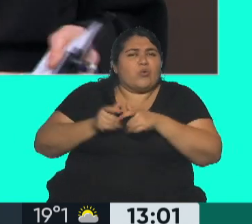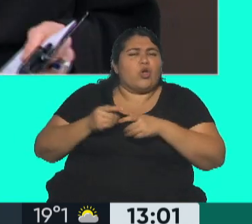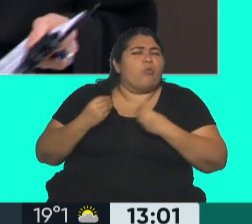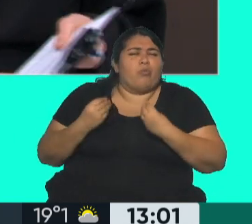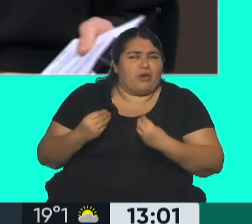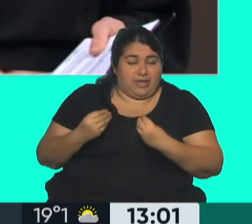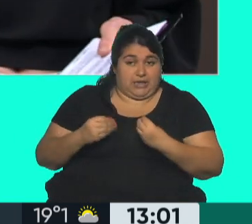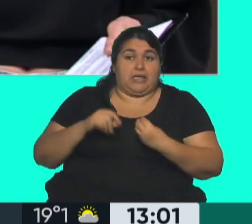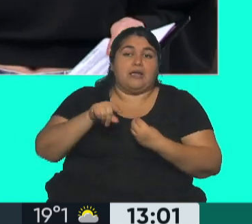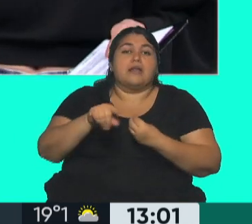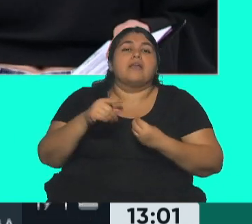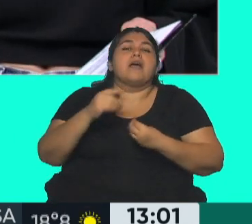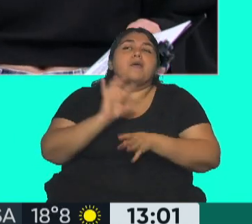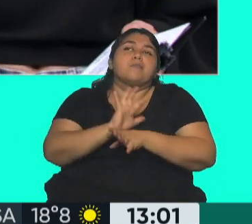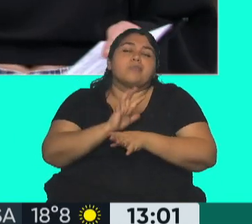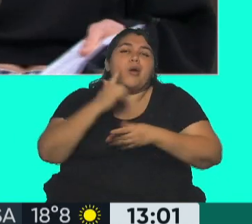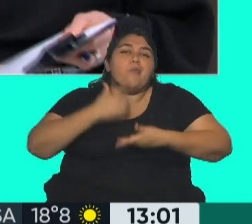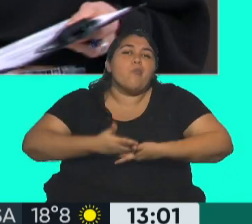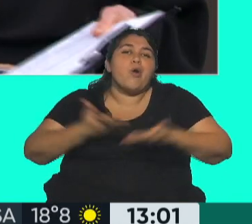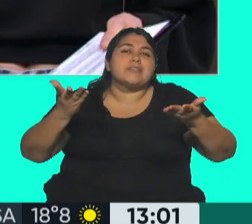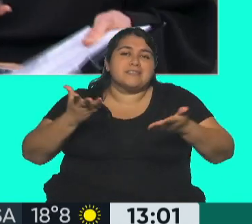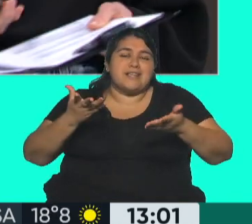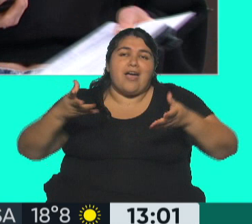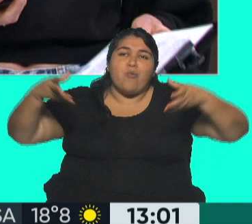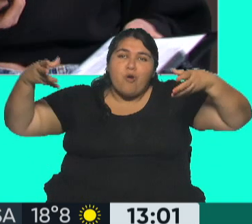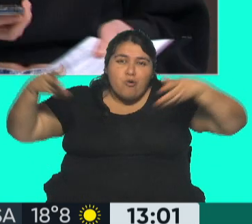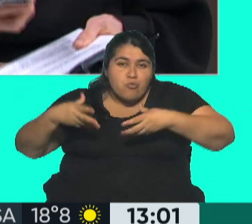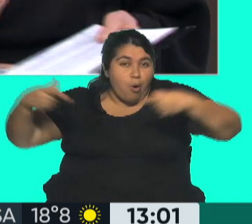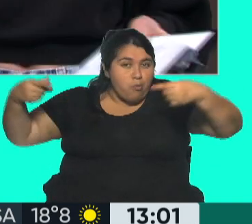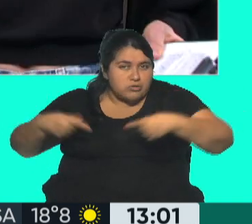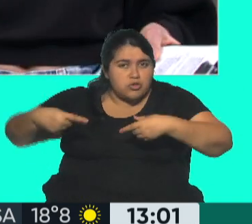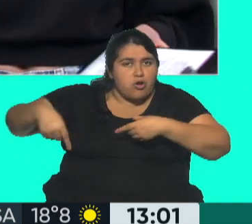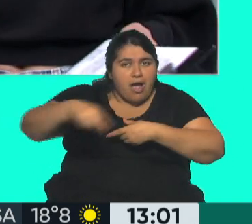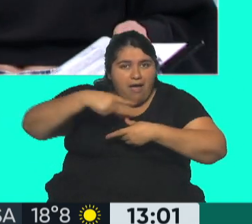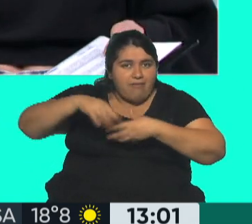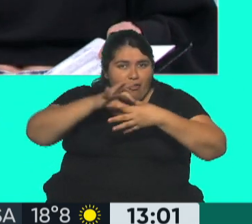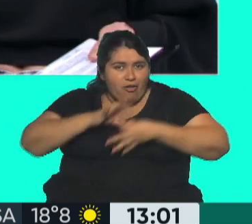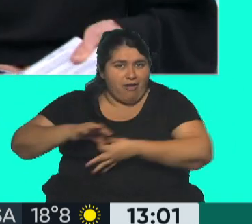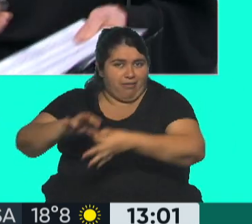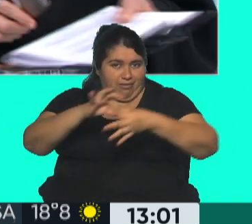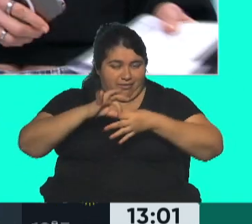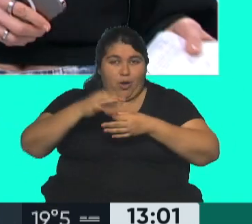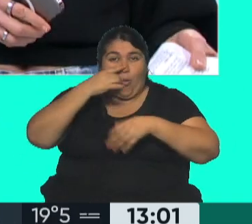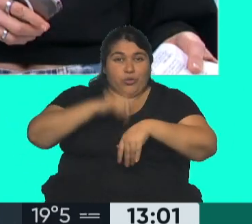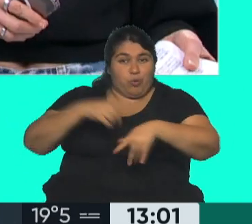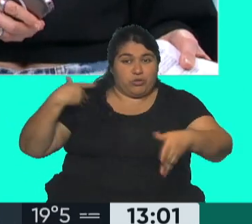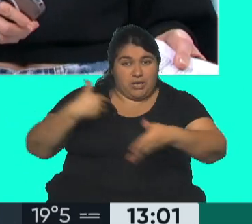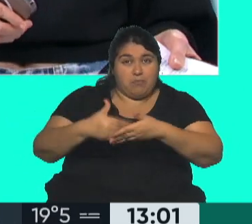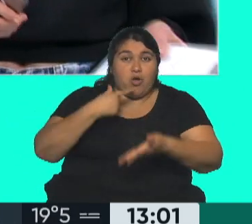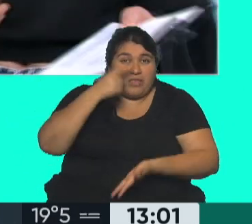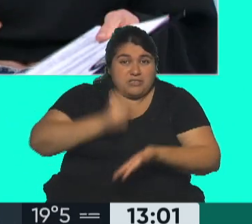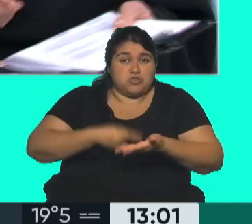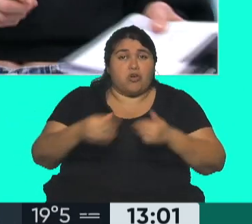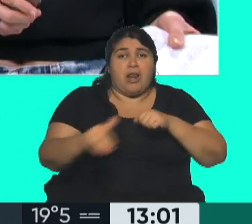lado, mostrar unidad dentro de la coalición opositora, teniendo en cuenta el ruido que hubo, sobre todo durante la última semana, con la decisión de la